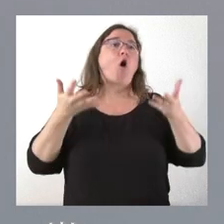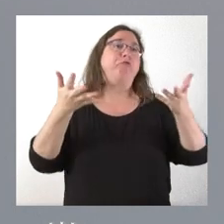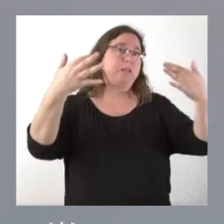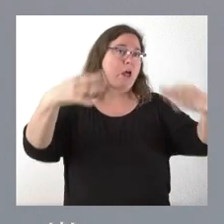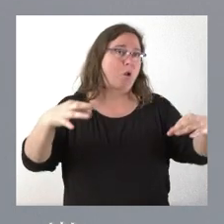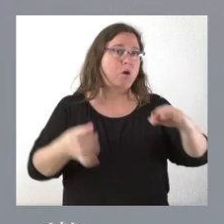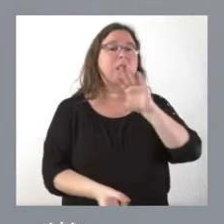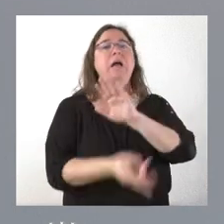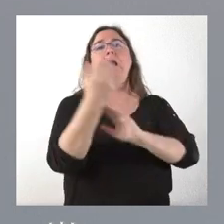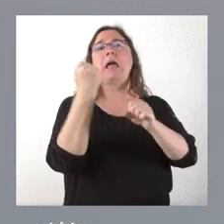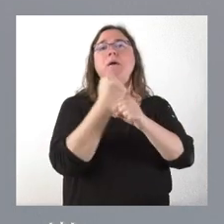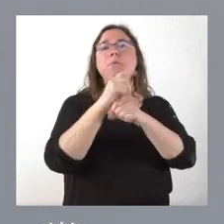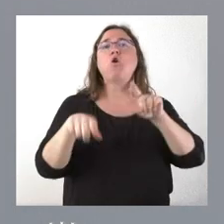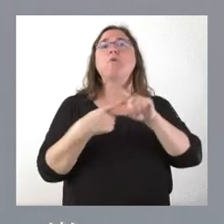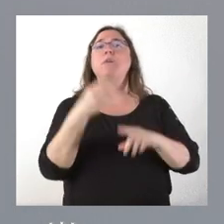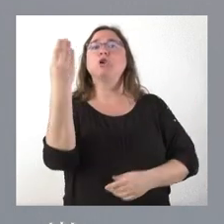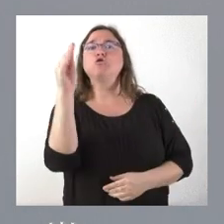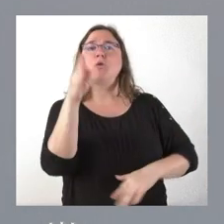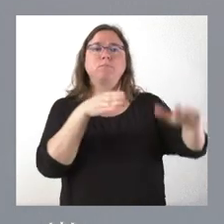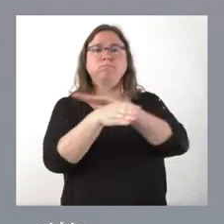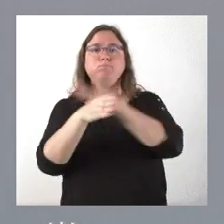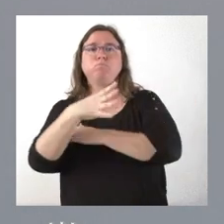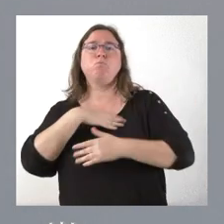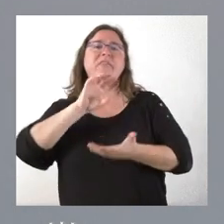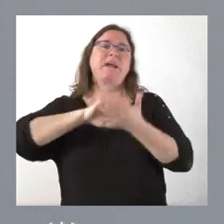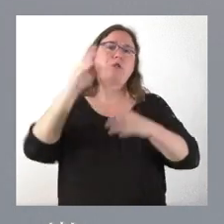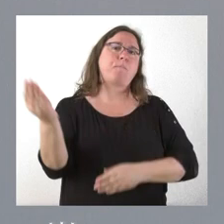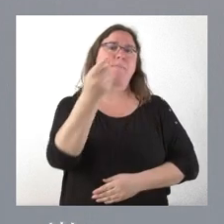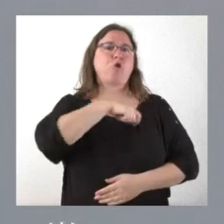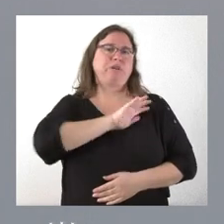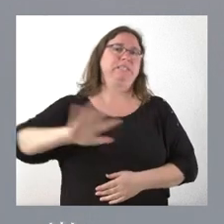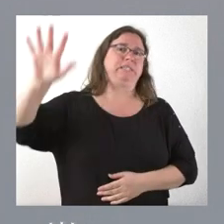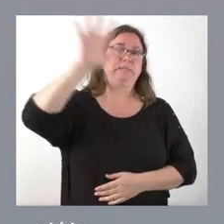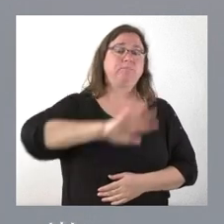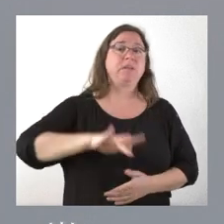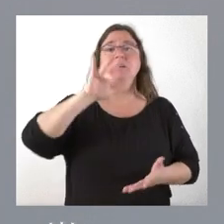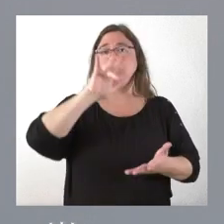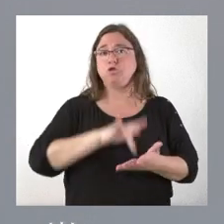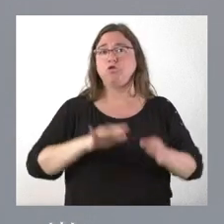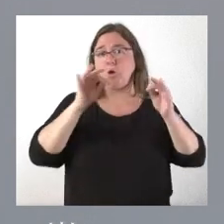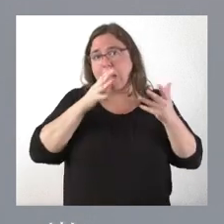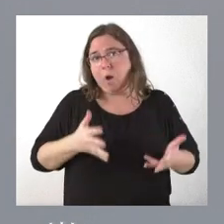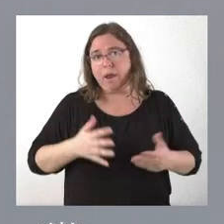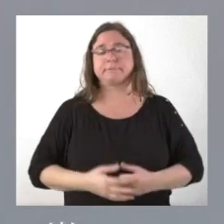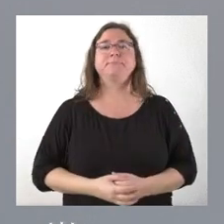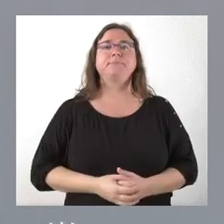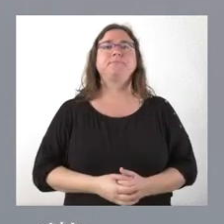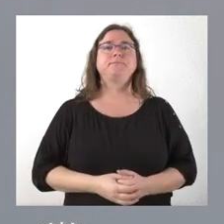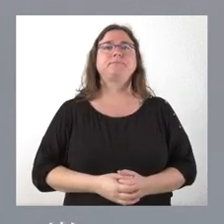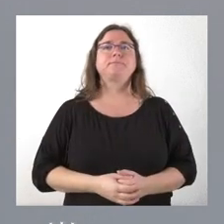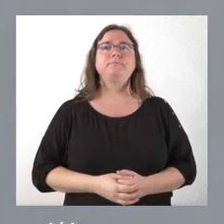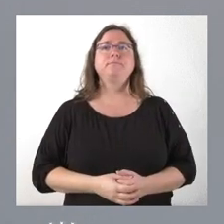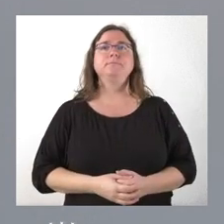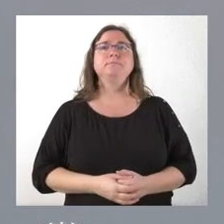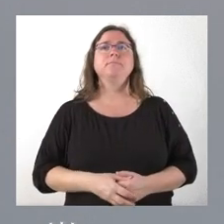se cree empleo y para que los jóvenes puedan acceder en Castilla y en una vivienda en mejores condiciones que en el conjunto nacional, como ocurre en la actualidad. ¿Van a